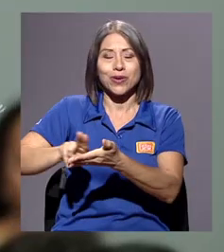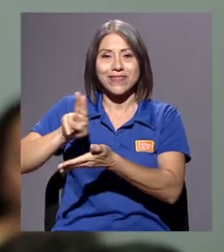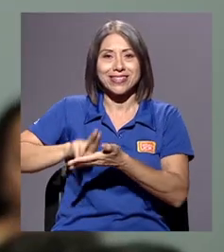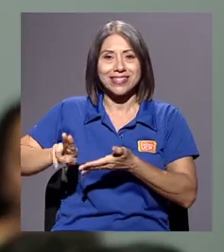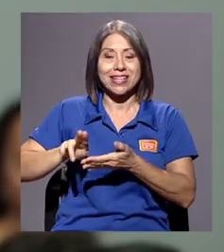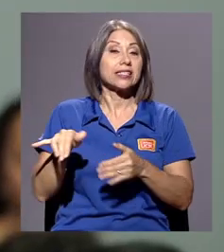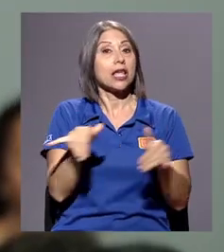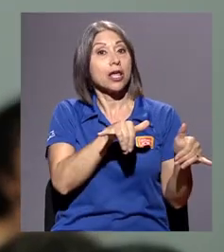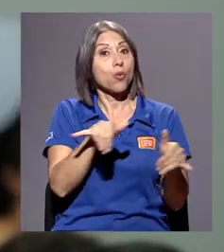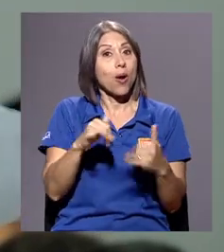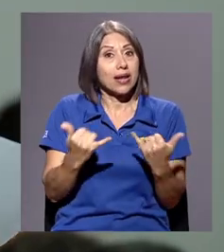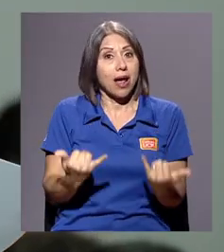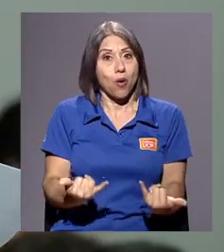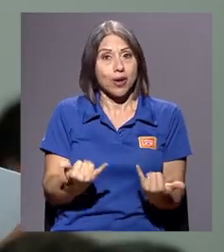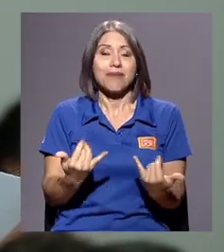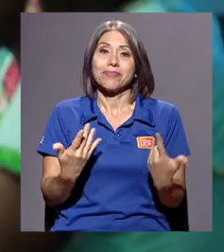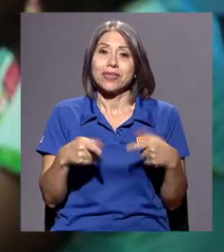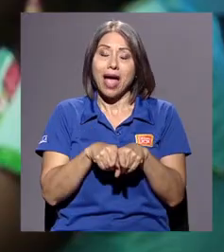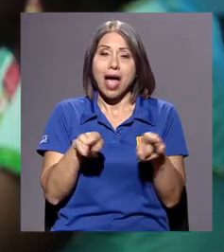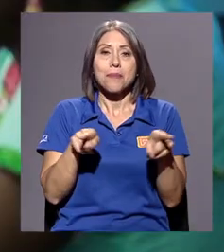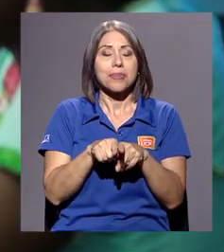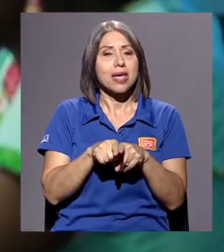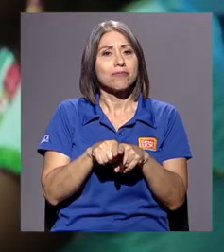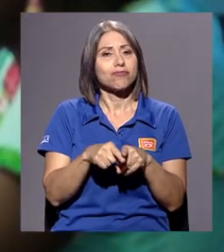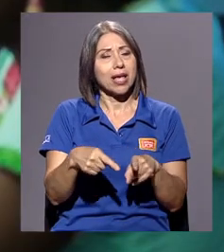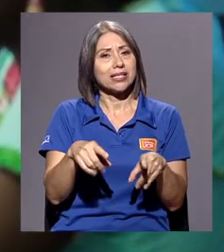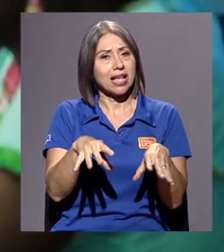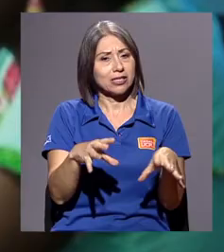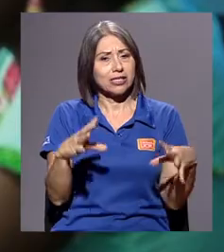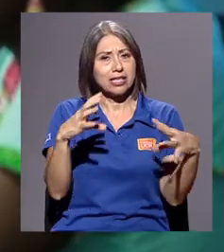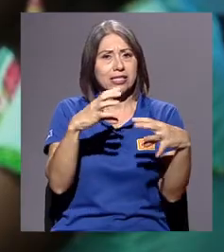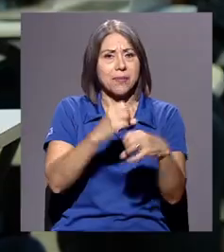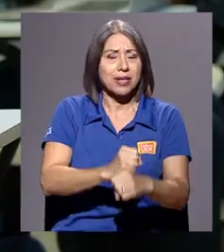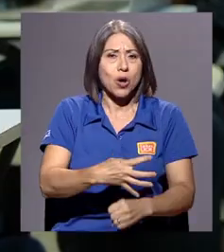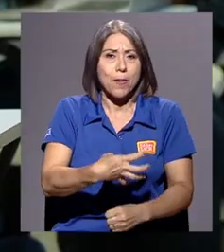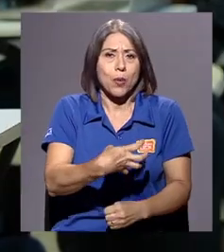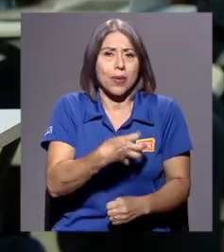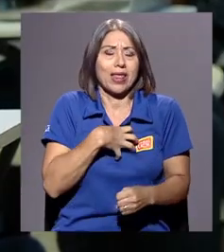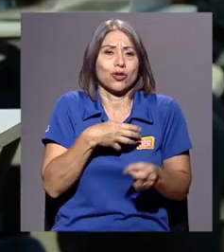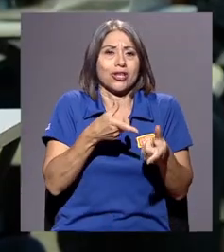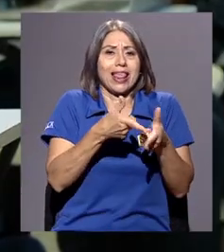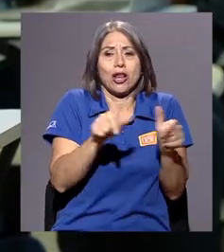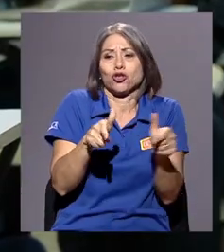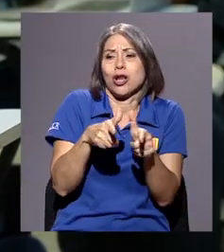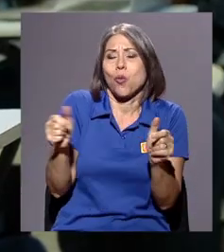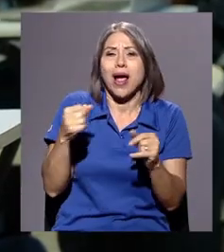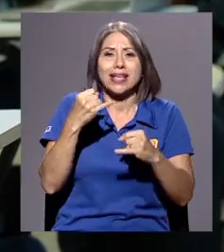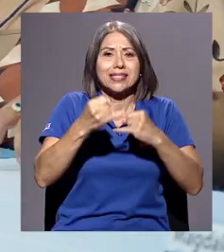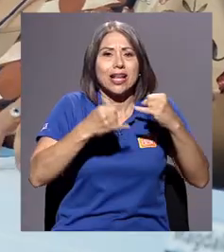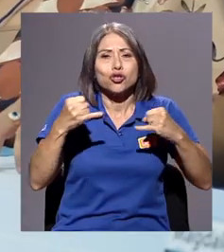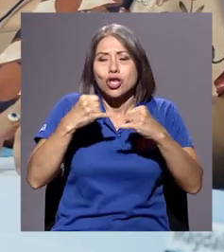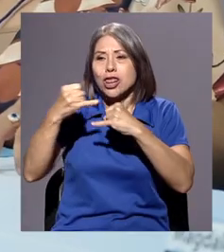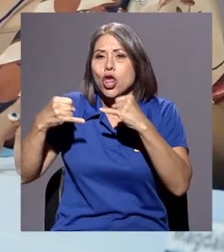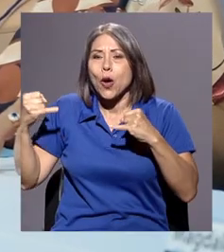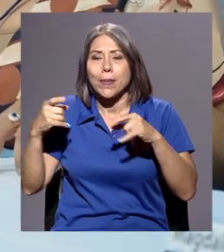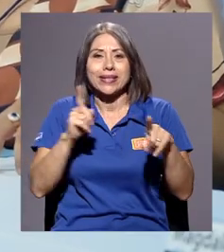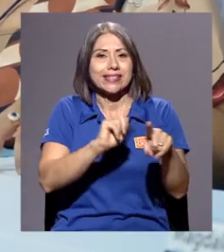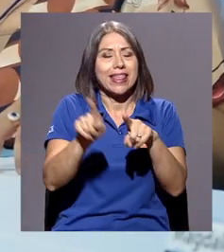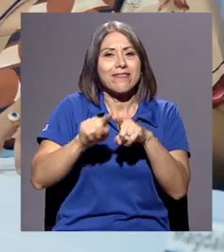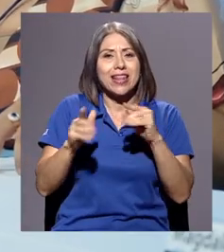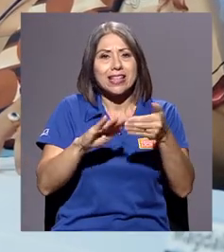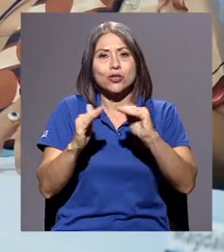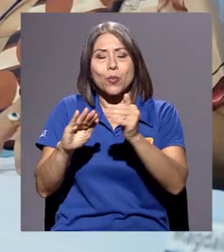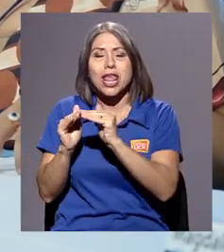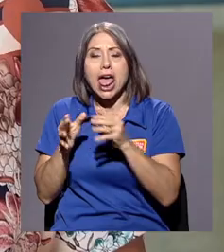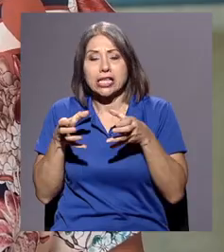universidades. Al igual que ahora se están sistematizando y apropiándose de los lenguajes, de los idiomas, de diferentes